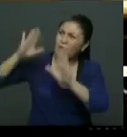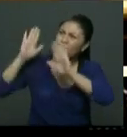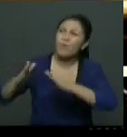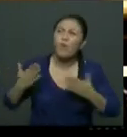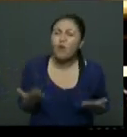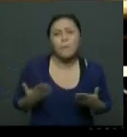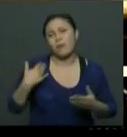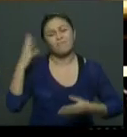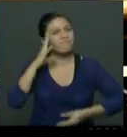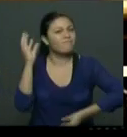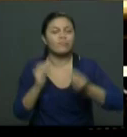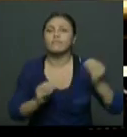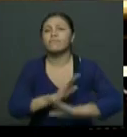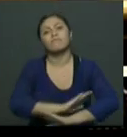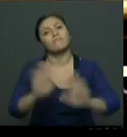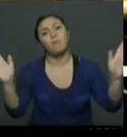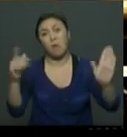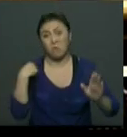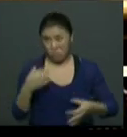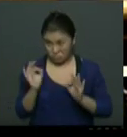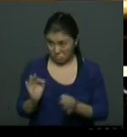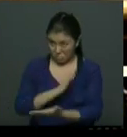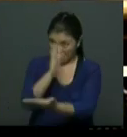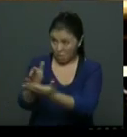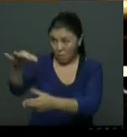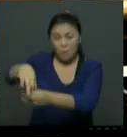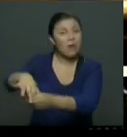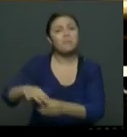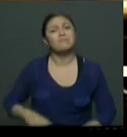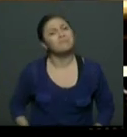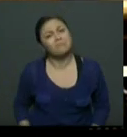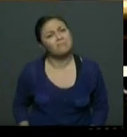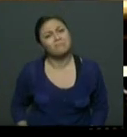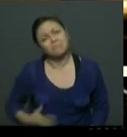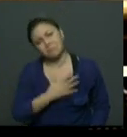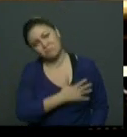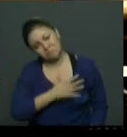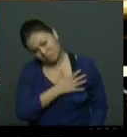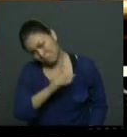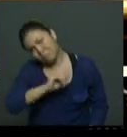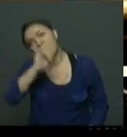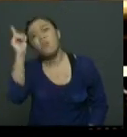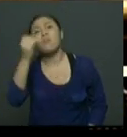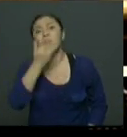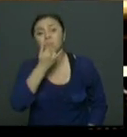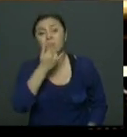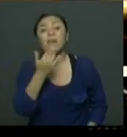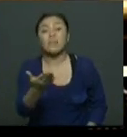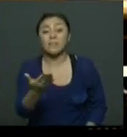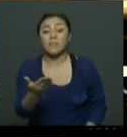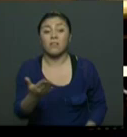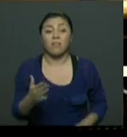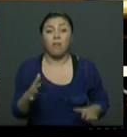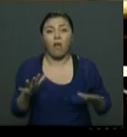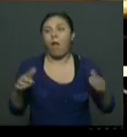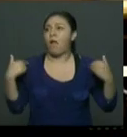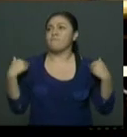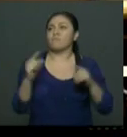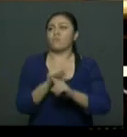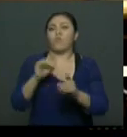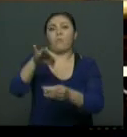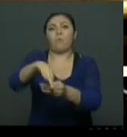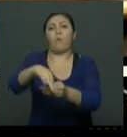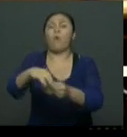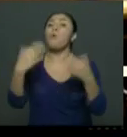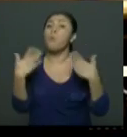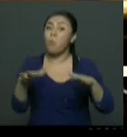para no salir a votar, incluso para llamar a que la gente no vote. Pero la realidad de la abstención en Colombia yo creo que esa es una